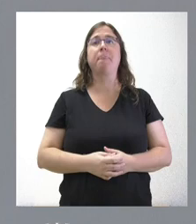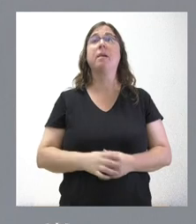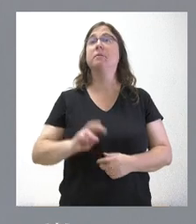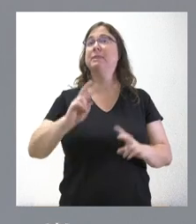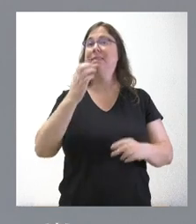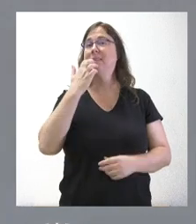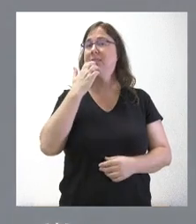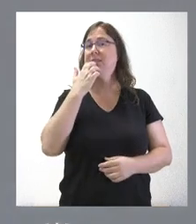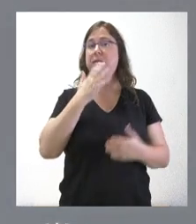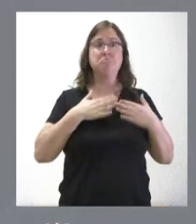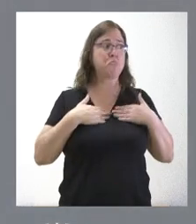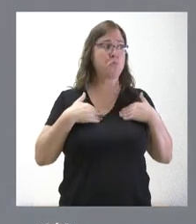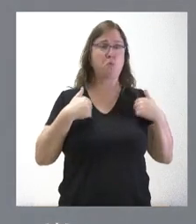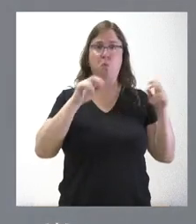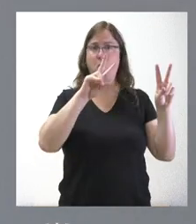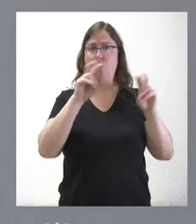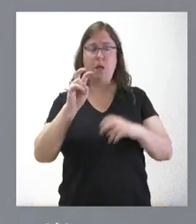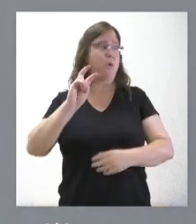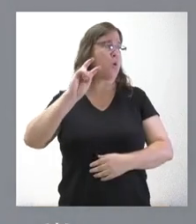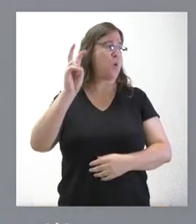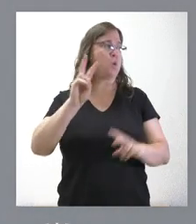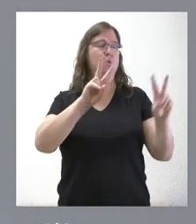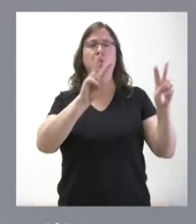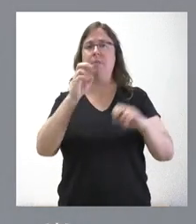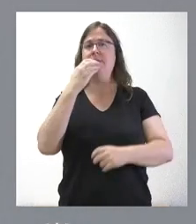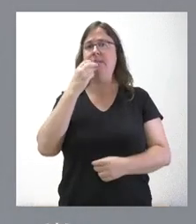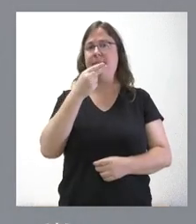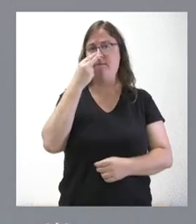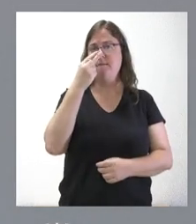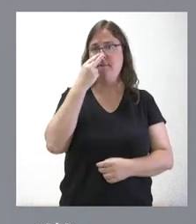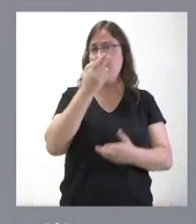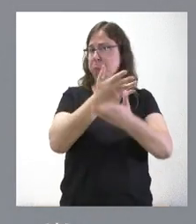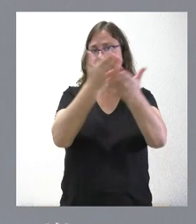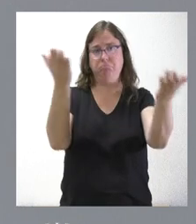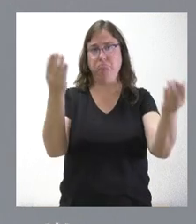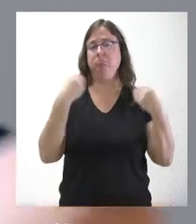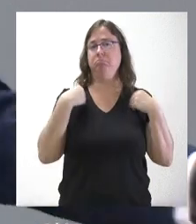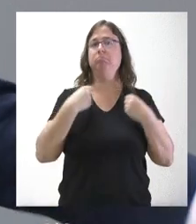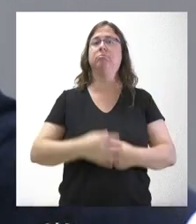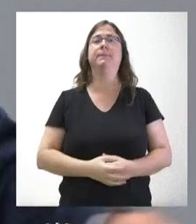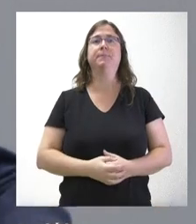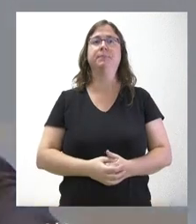cualquier de ellos o sobre cualquier otro que sea de su interés, pues estoy a su entera disposición.